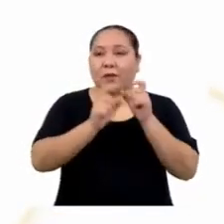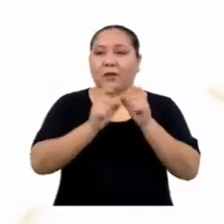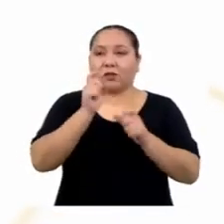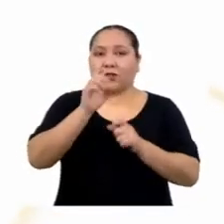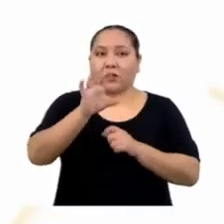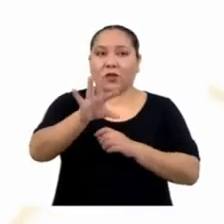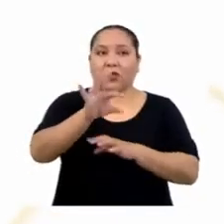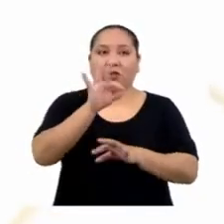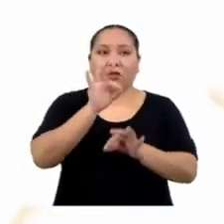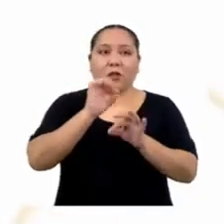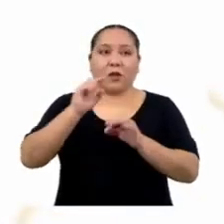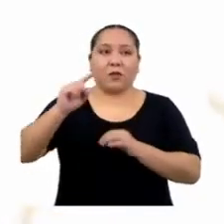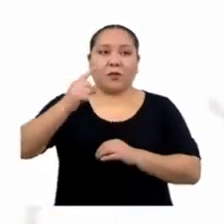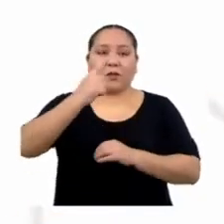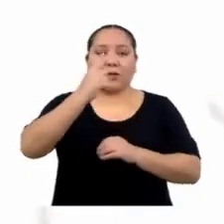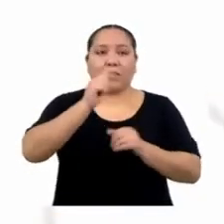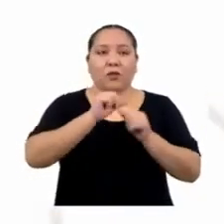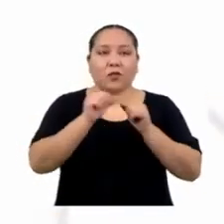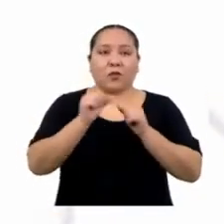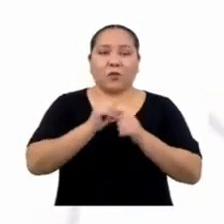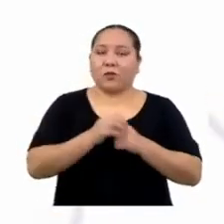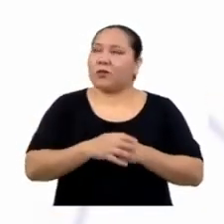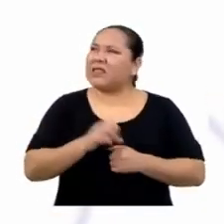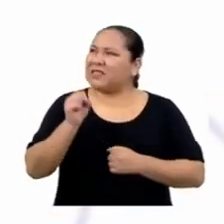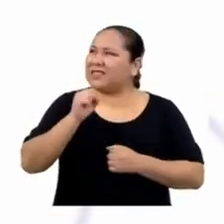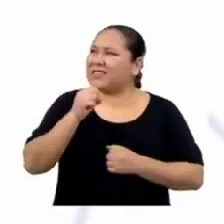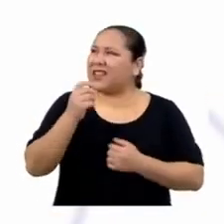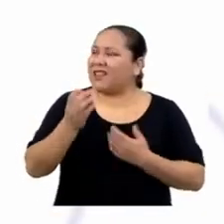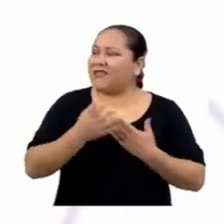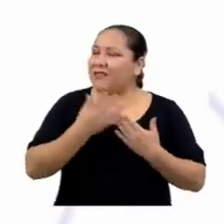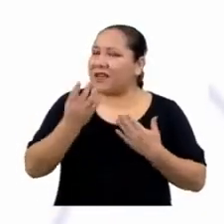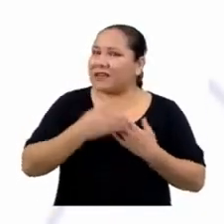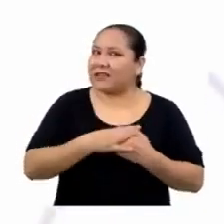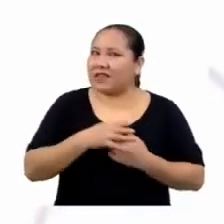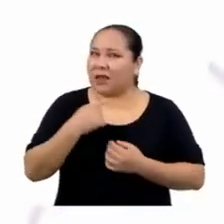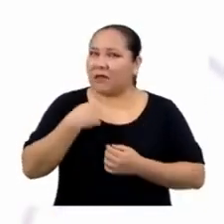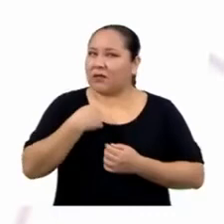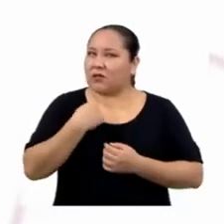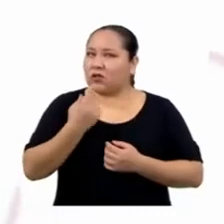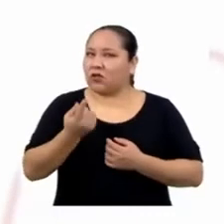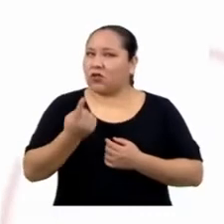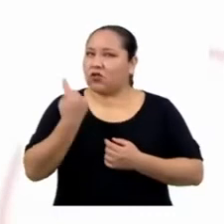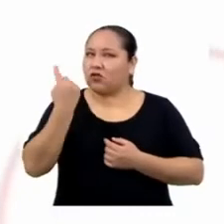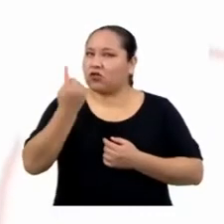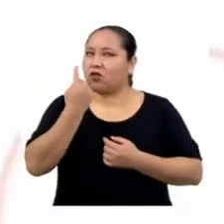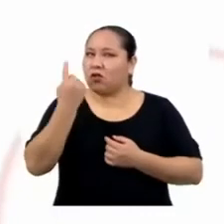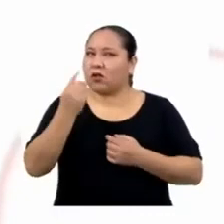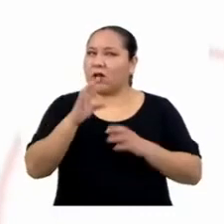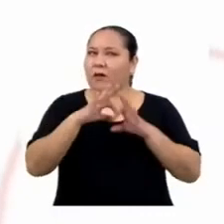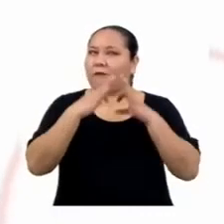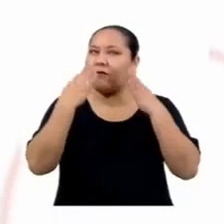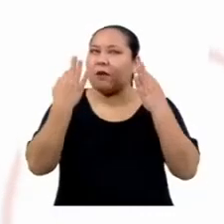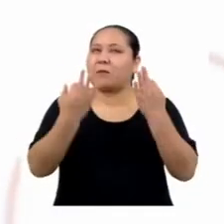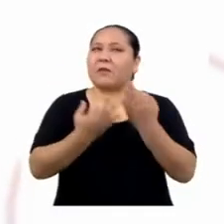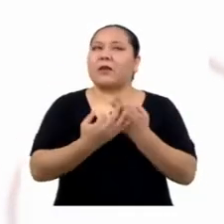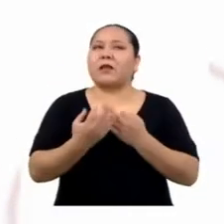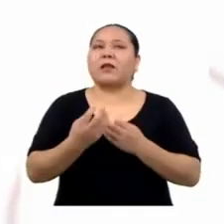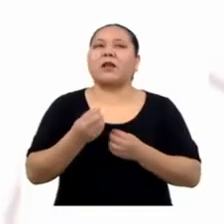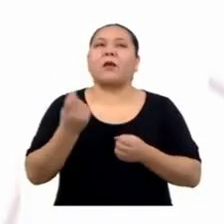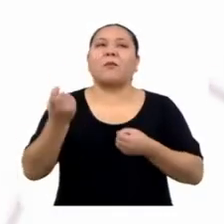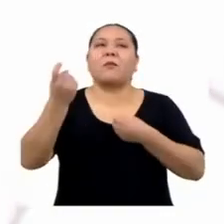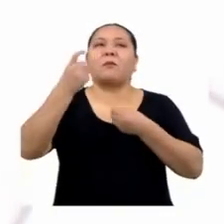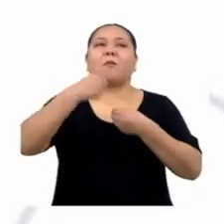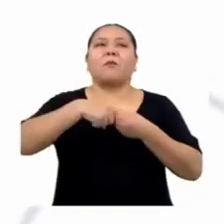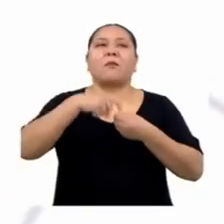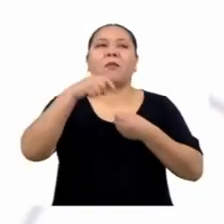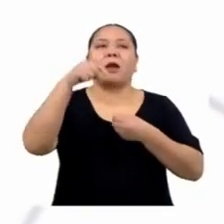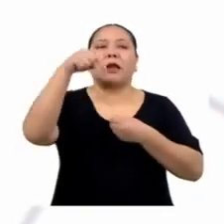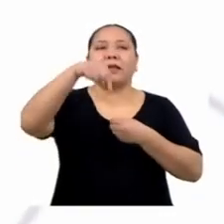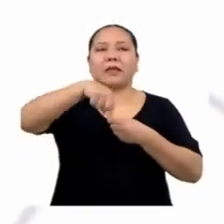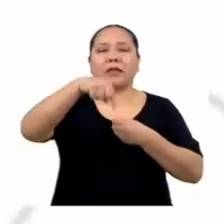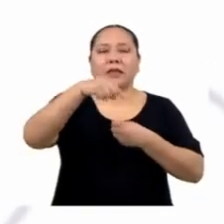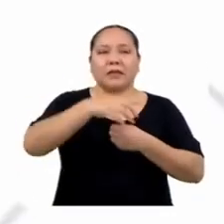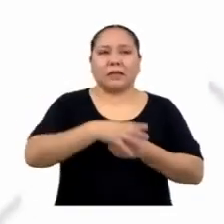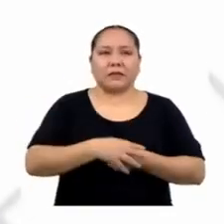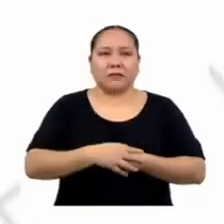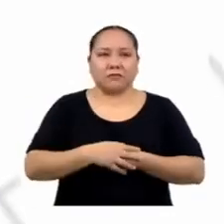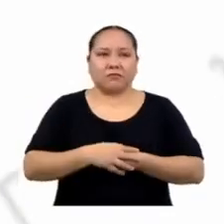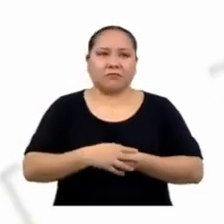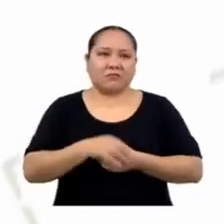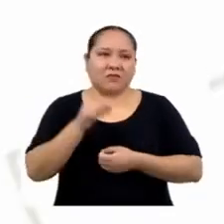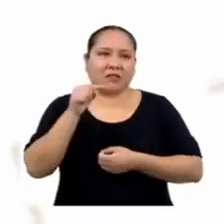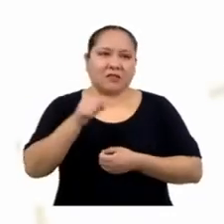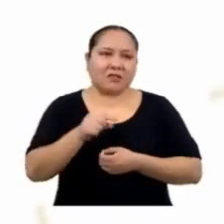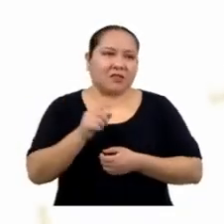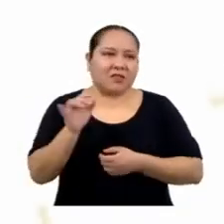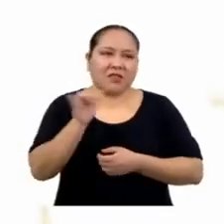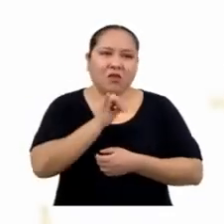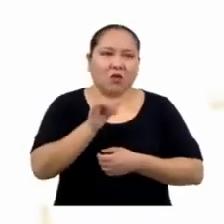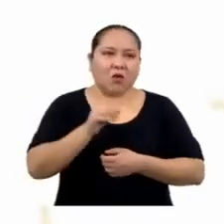el primer estrato. ¡Sí, era sencillo! A ver si puedo hallar cuántas familias formarán parte de la muestra. Es cuestión de hacer